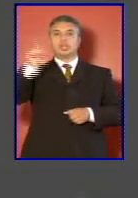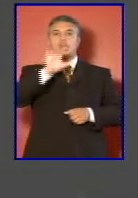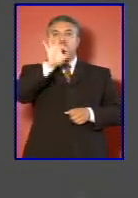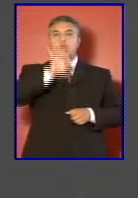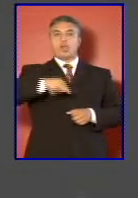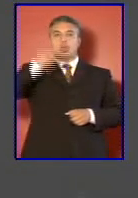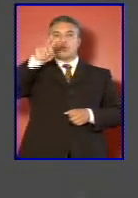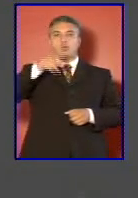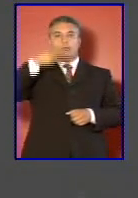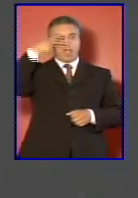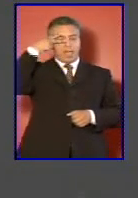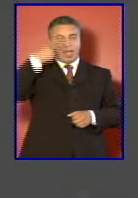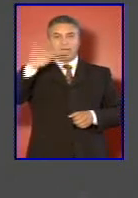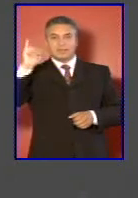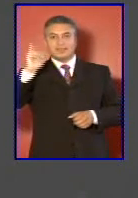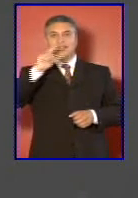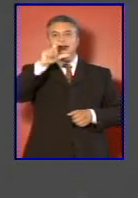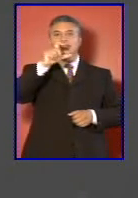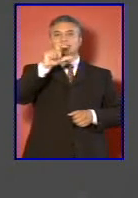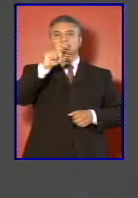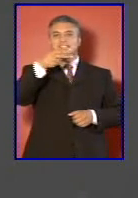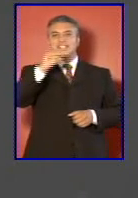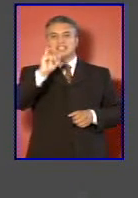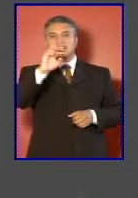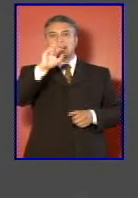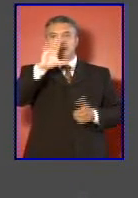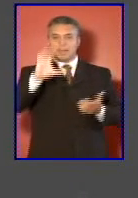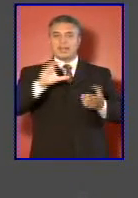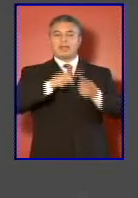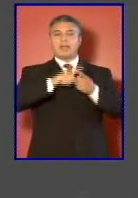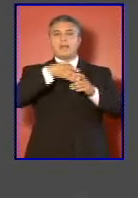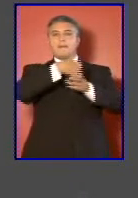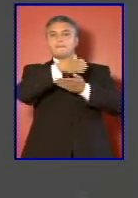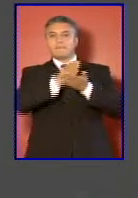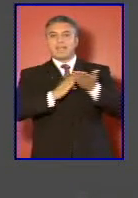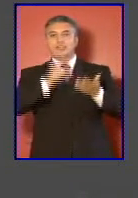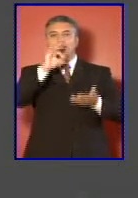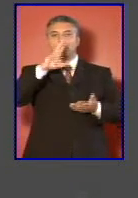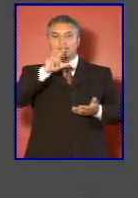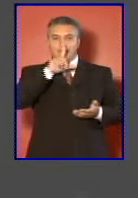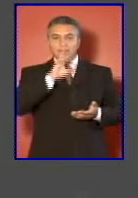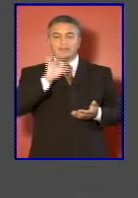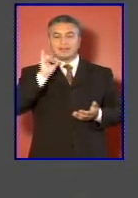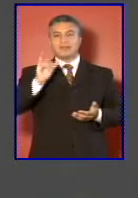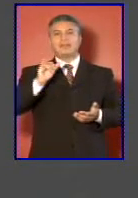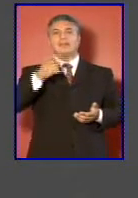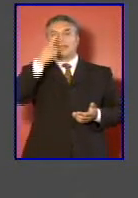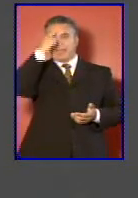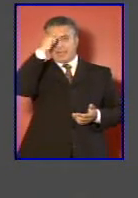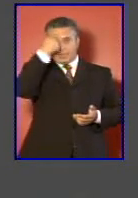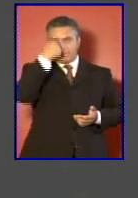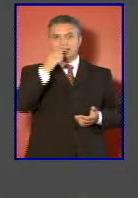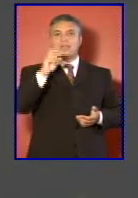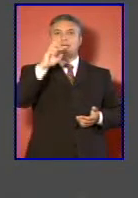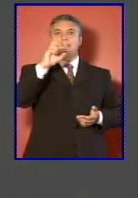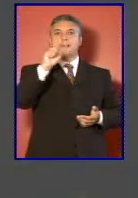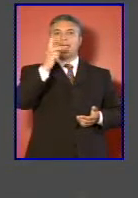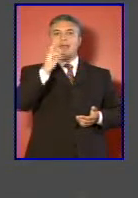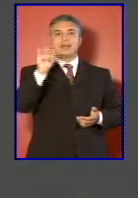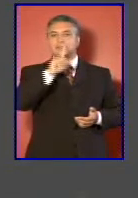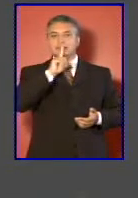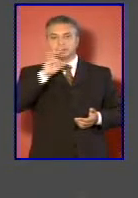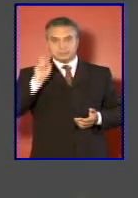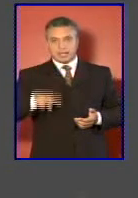en Haití, Chipre, Medio Oriente, India, Pakistán y la misión bajo la Unión Europea en Bosnia y